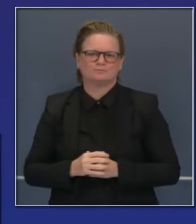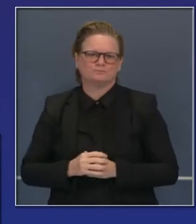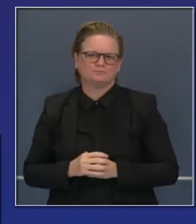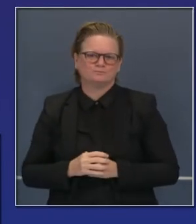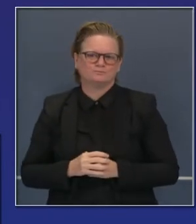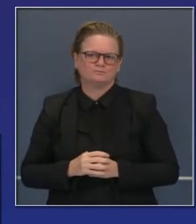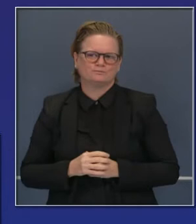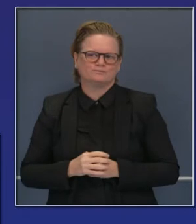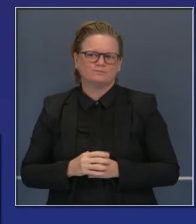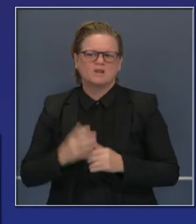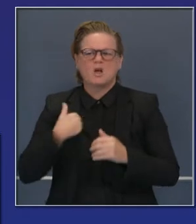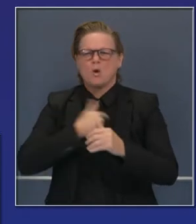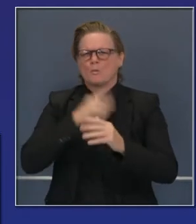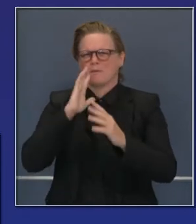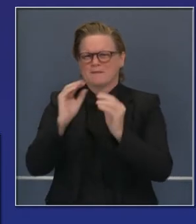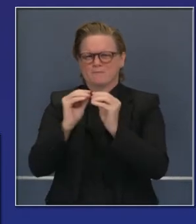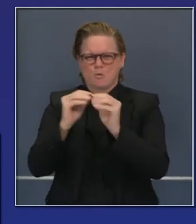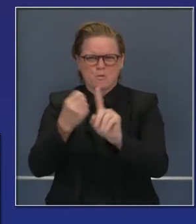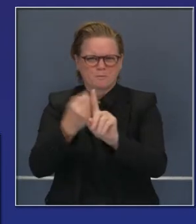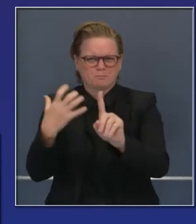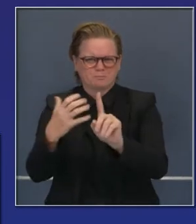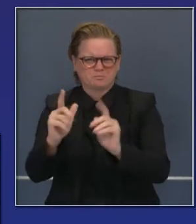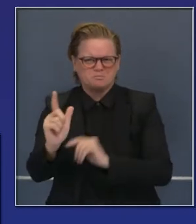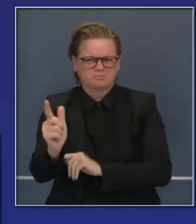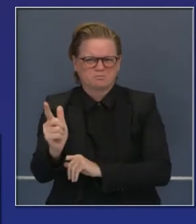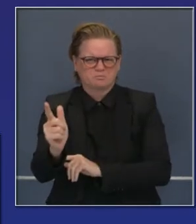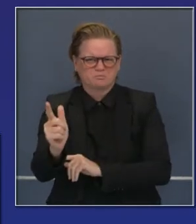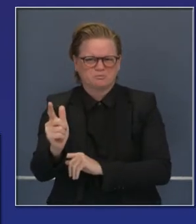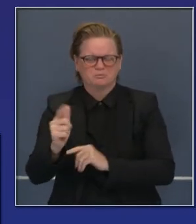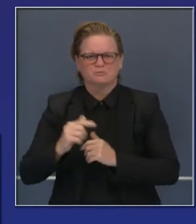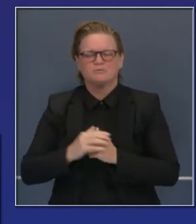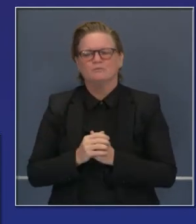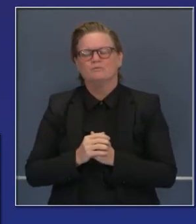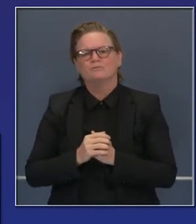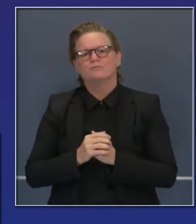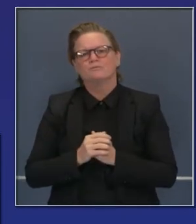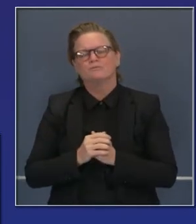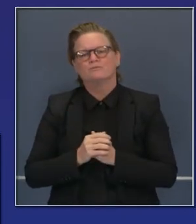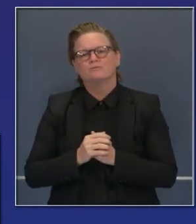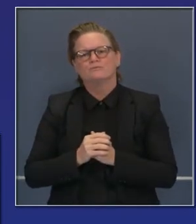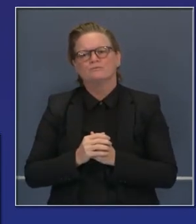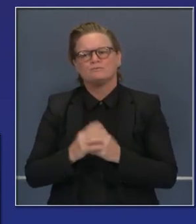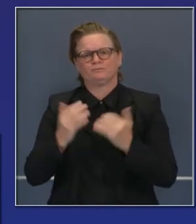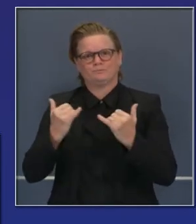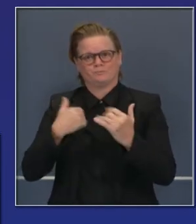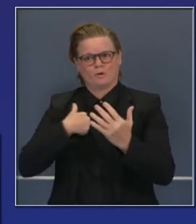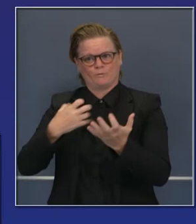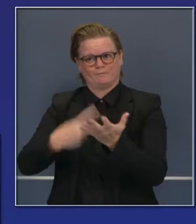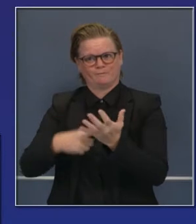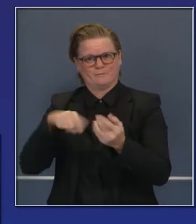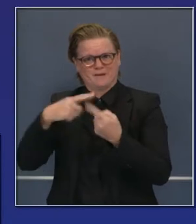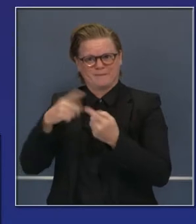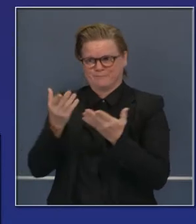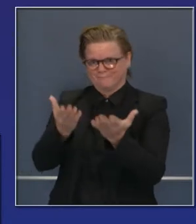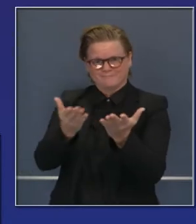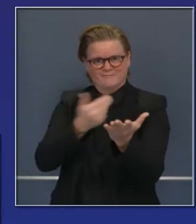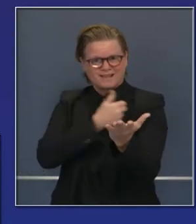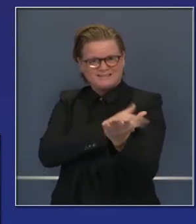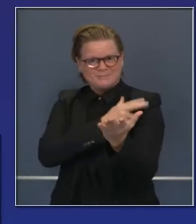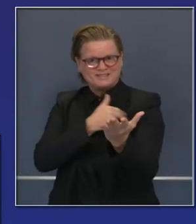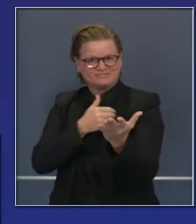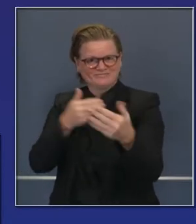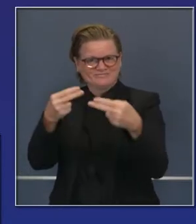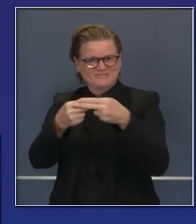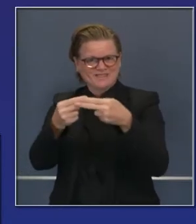este índice. En un momento les hablaré de esto más en detalle. Pero aquí vemos la línea de